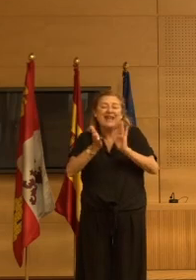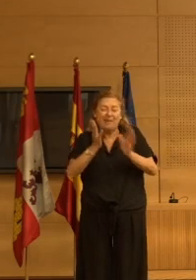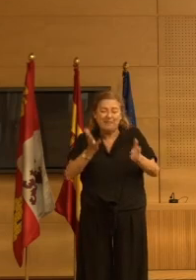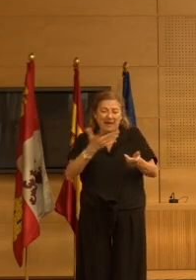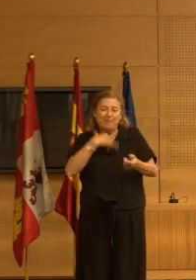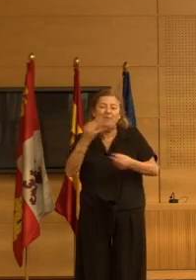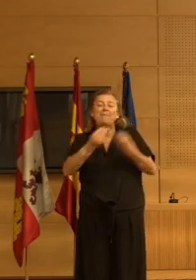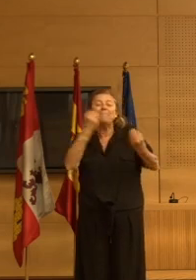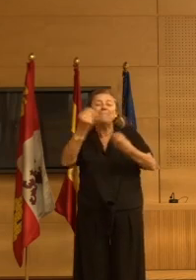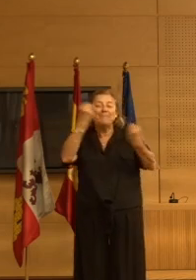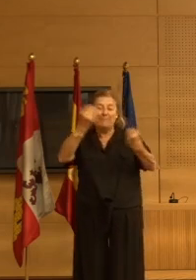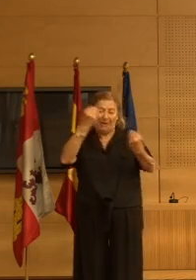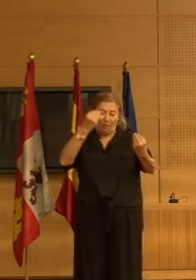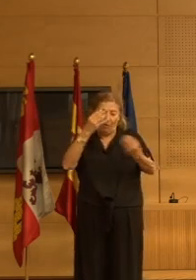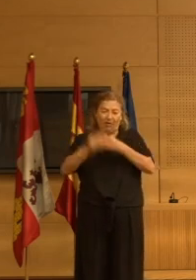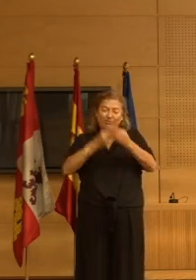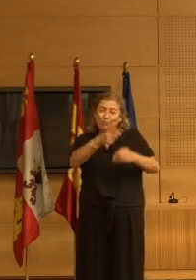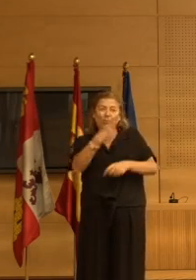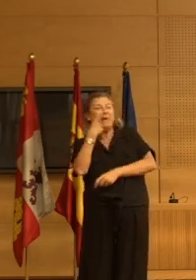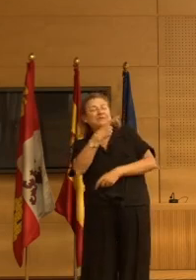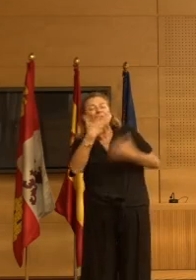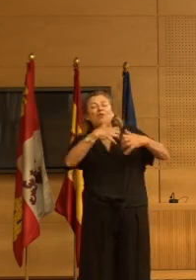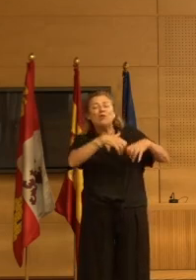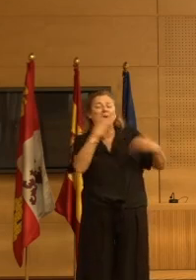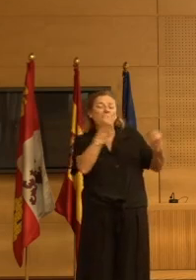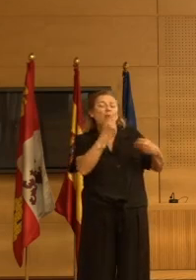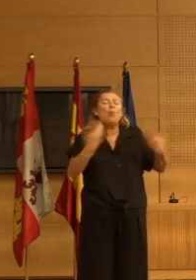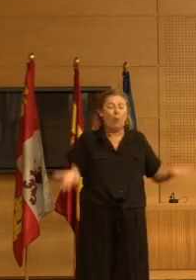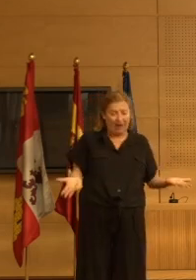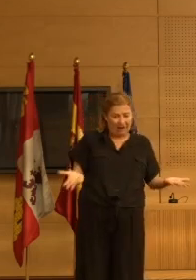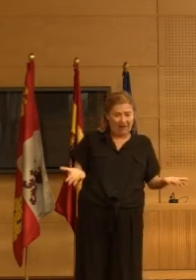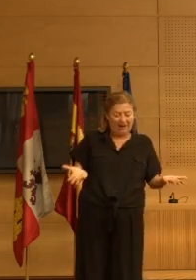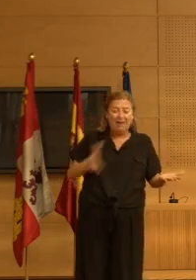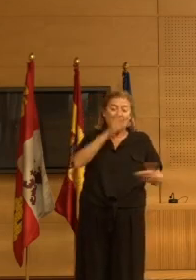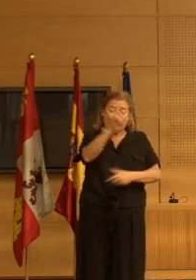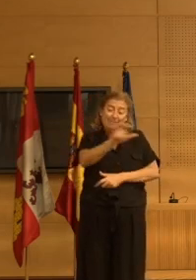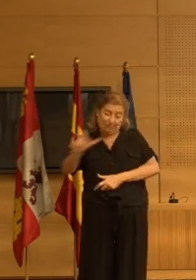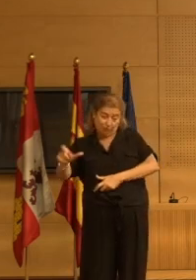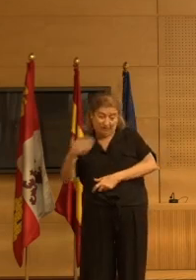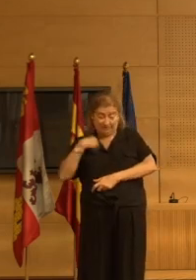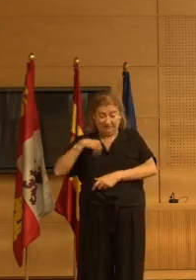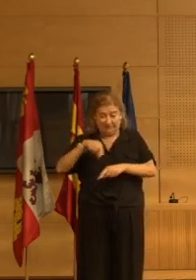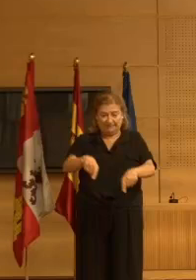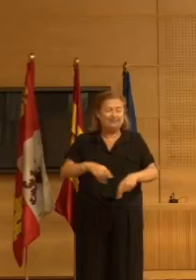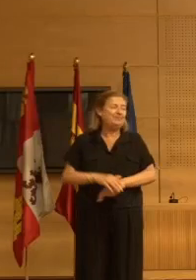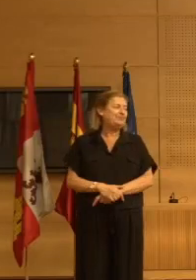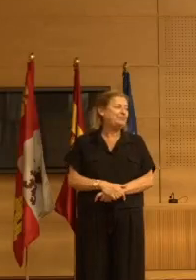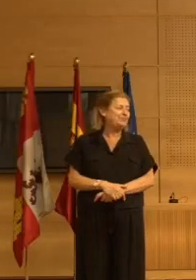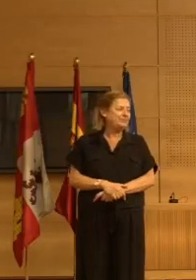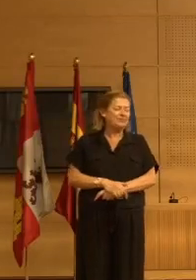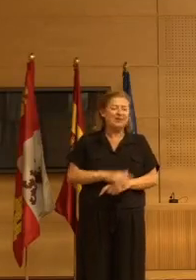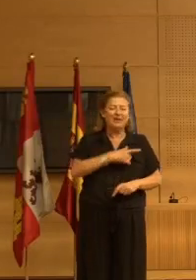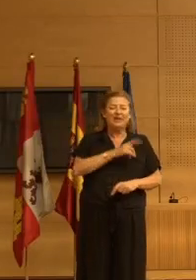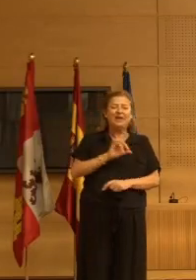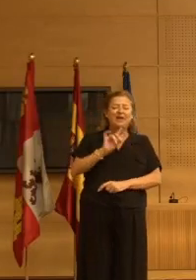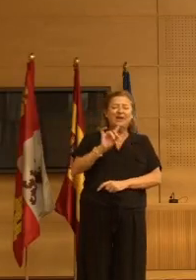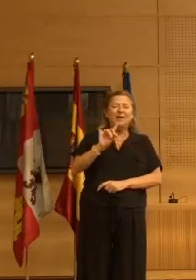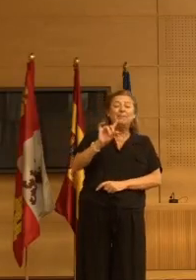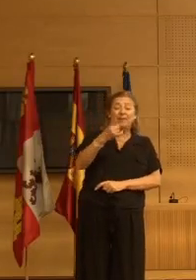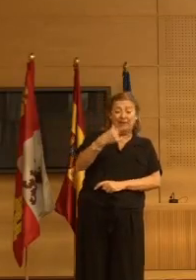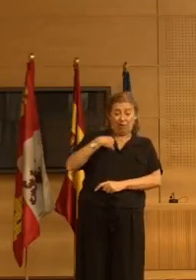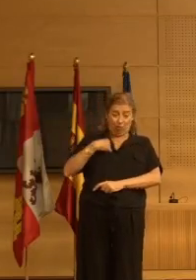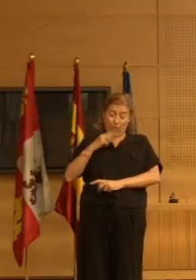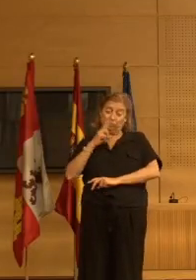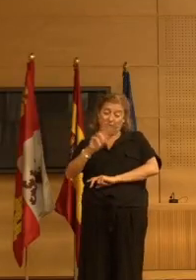es la que mejor estáis observando que funciona en estas personas si es la primera contesto yo y tú la segunda